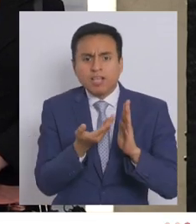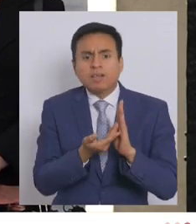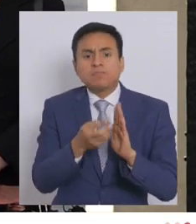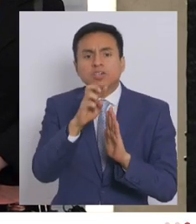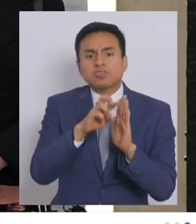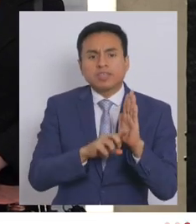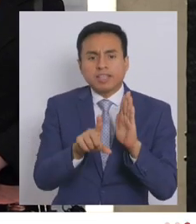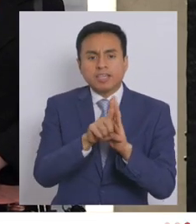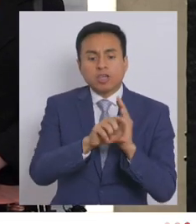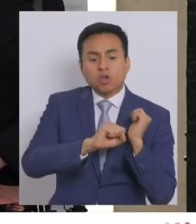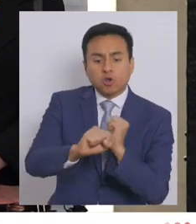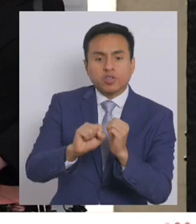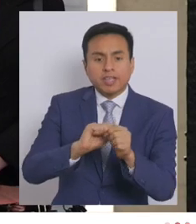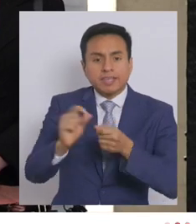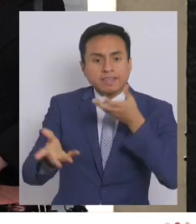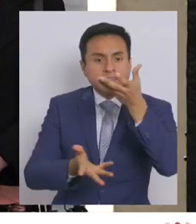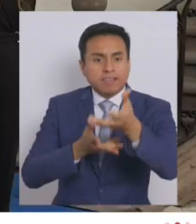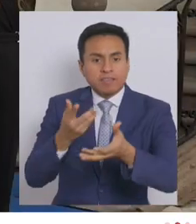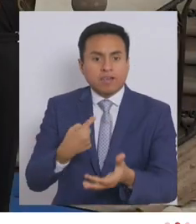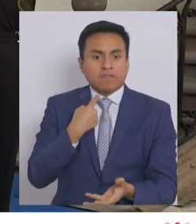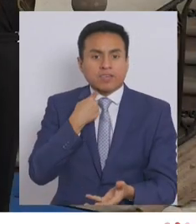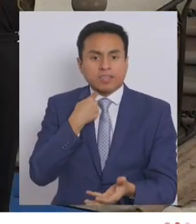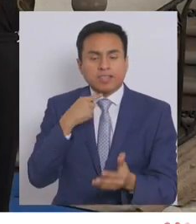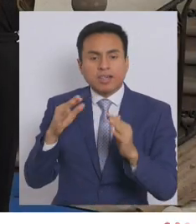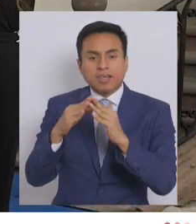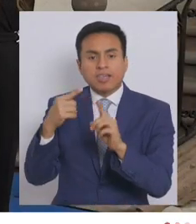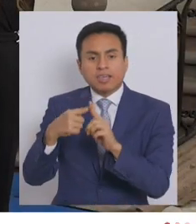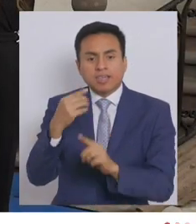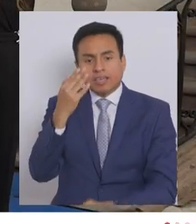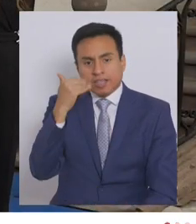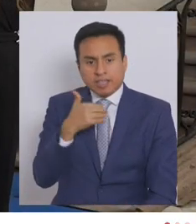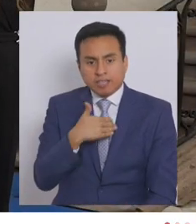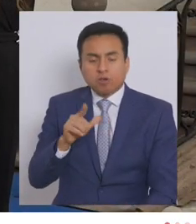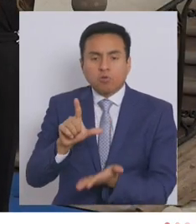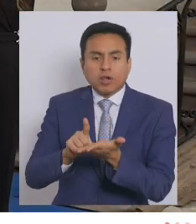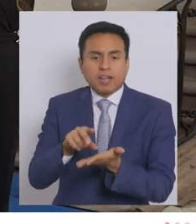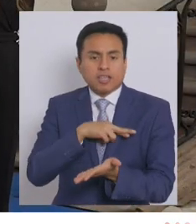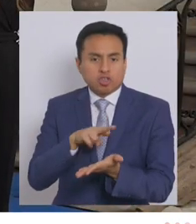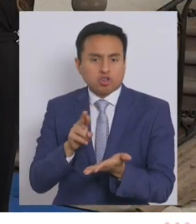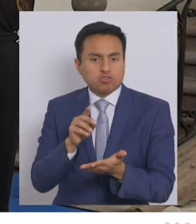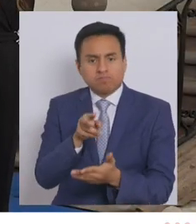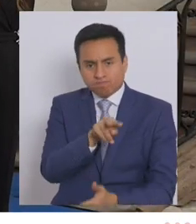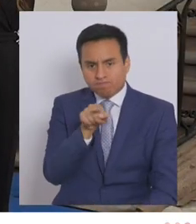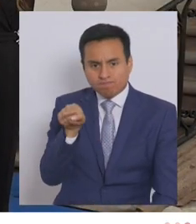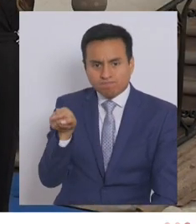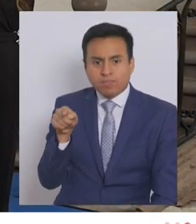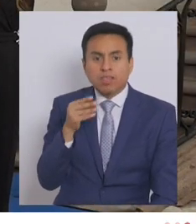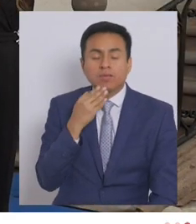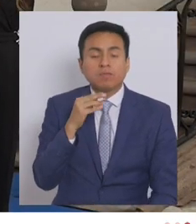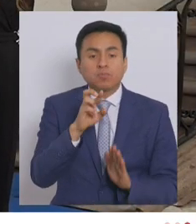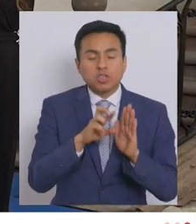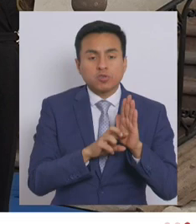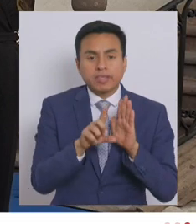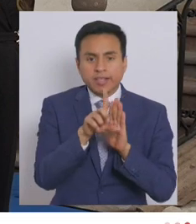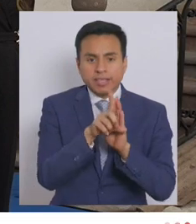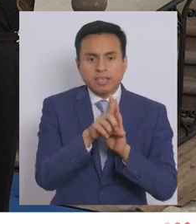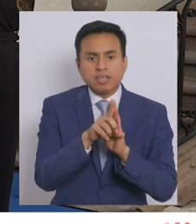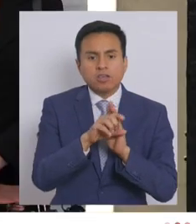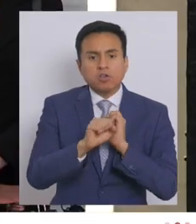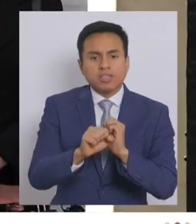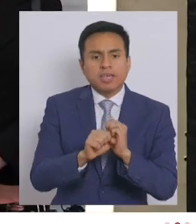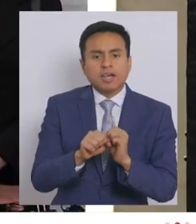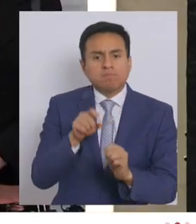de ley contra incendios que afecten a iglesias o lugares de culto religioso. Y también al proyecto de ley contra